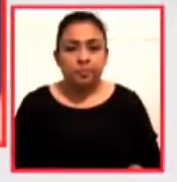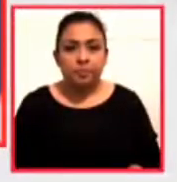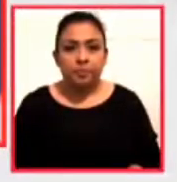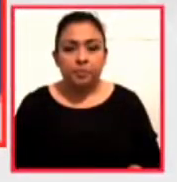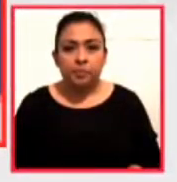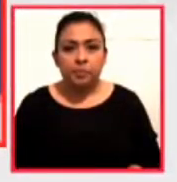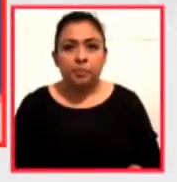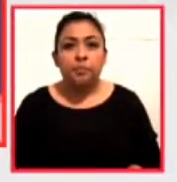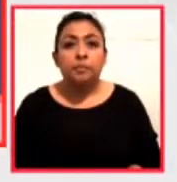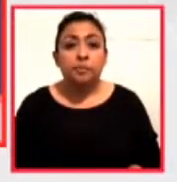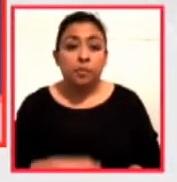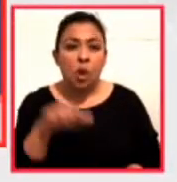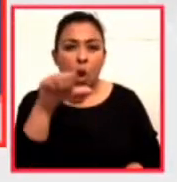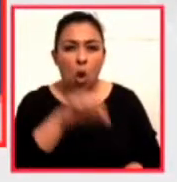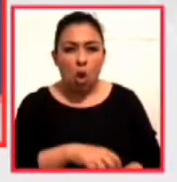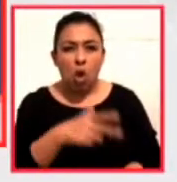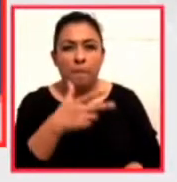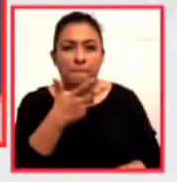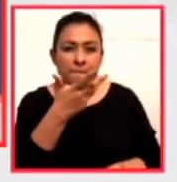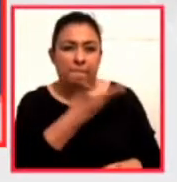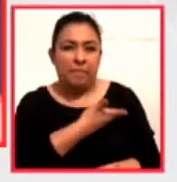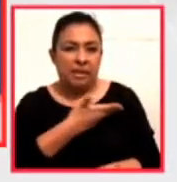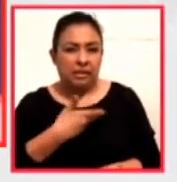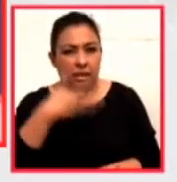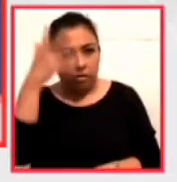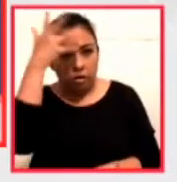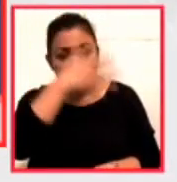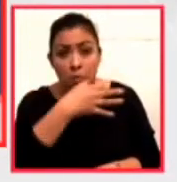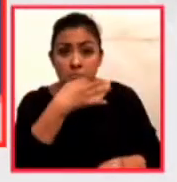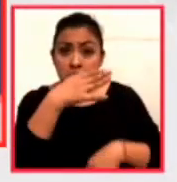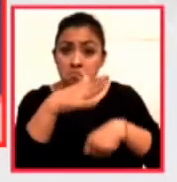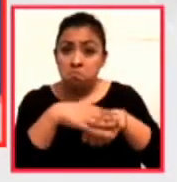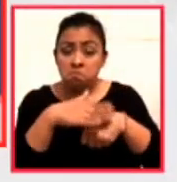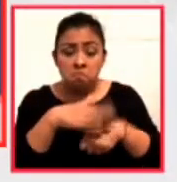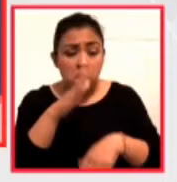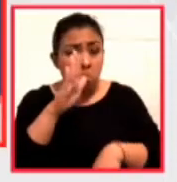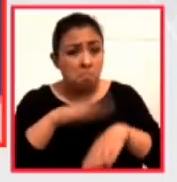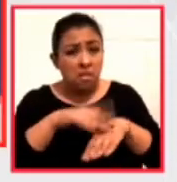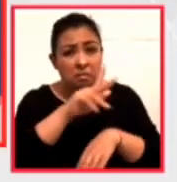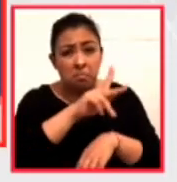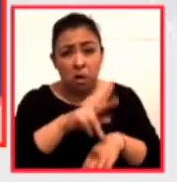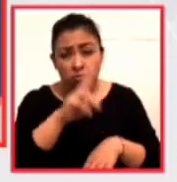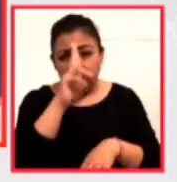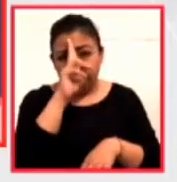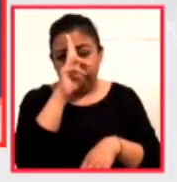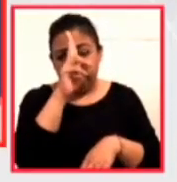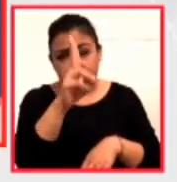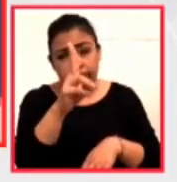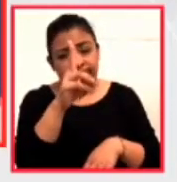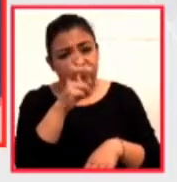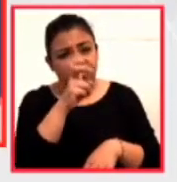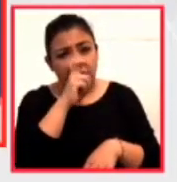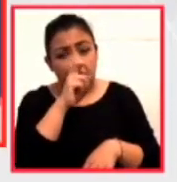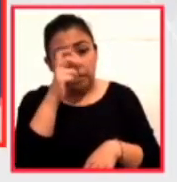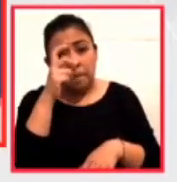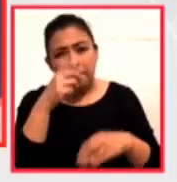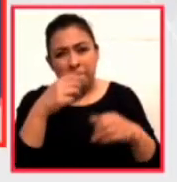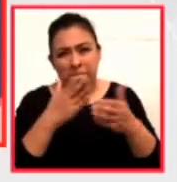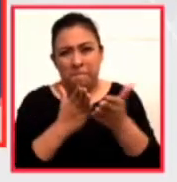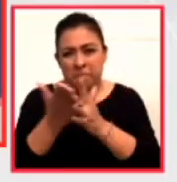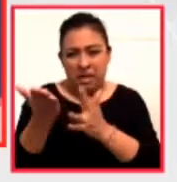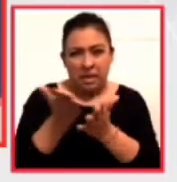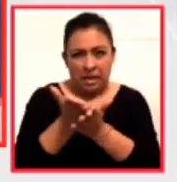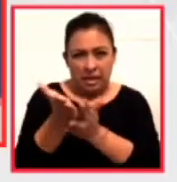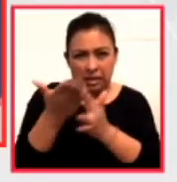Hoy Donald Trump hizo un aviso de endurecer las medidas migratorias para entrar a Estados Unidos. Eso no